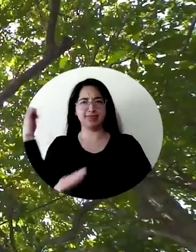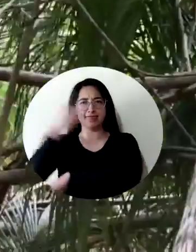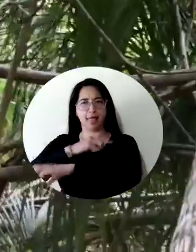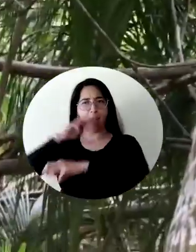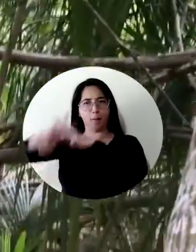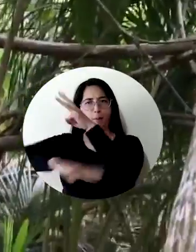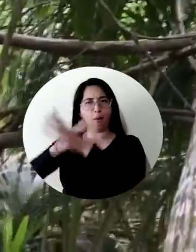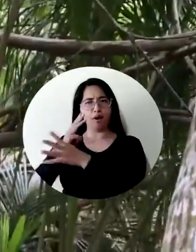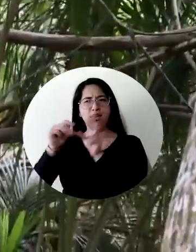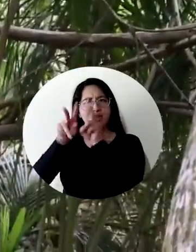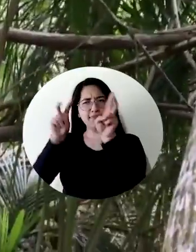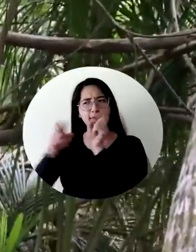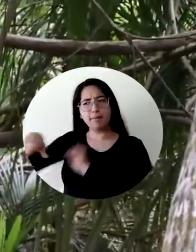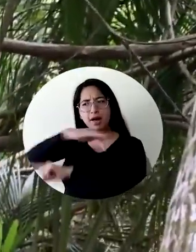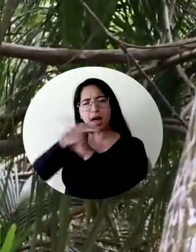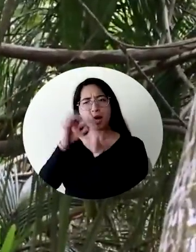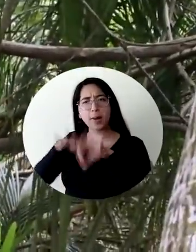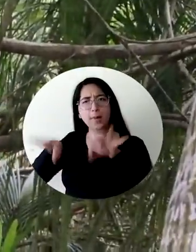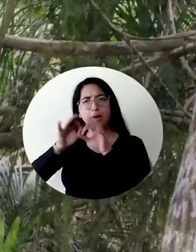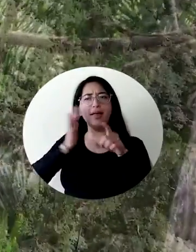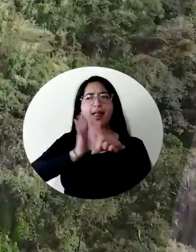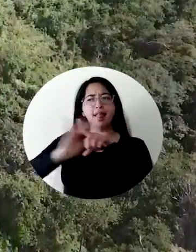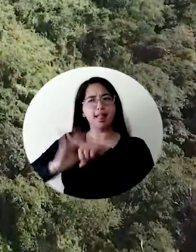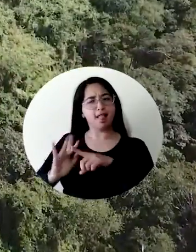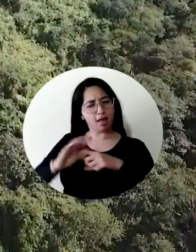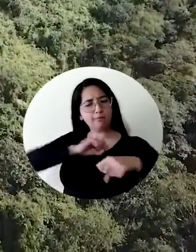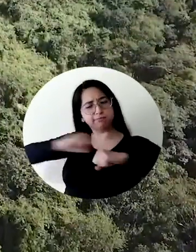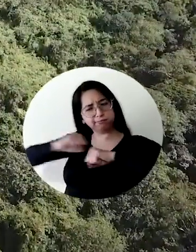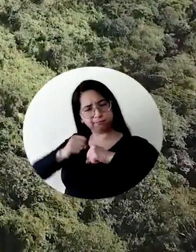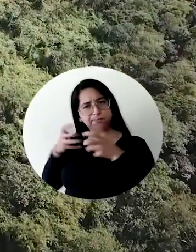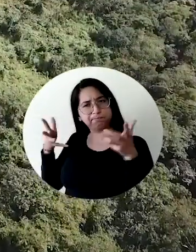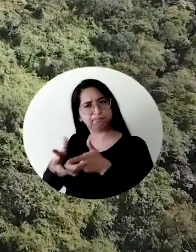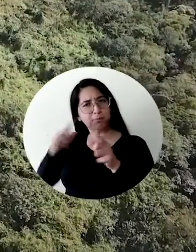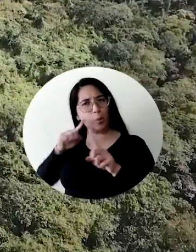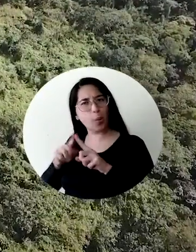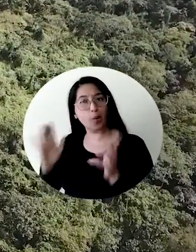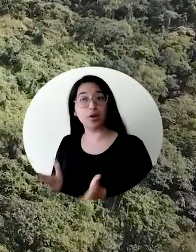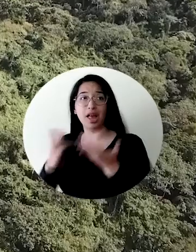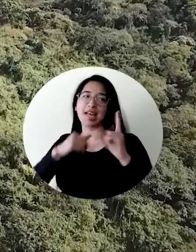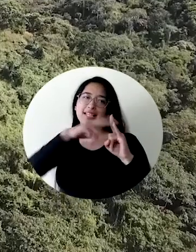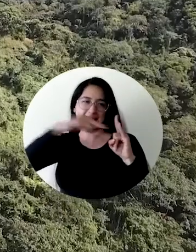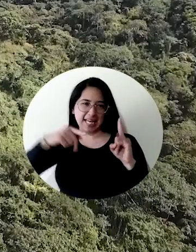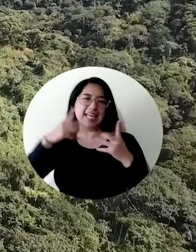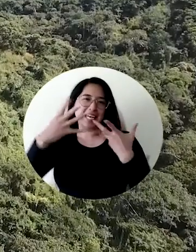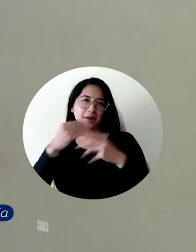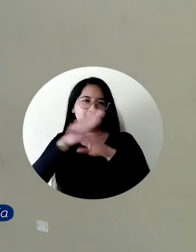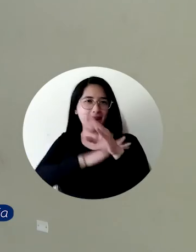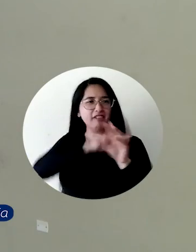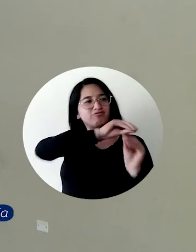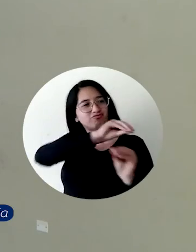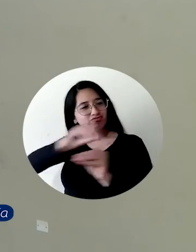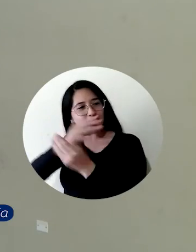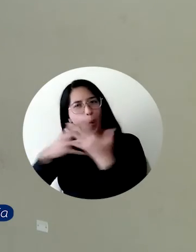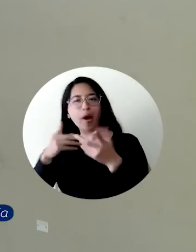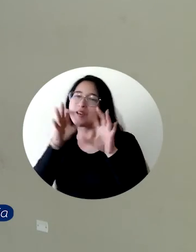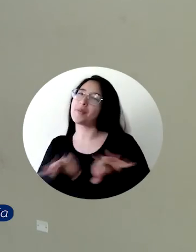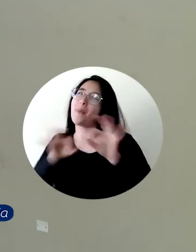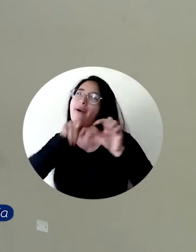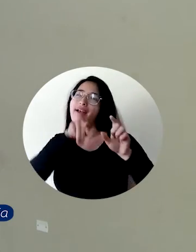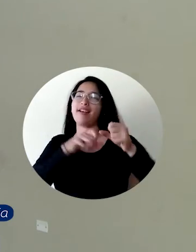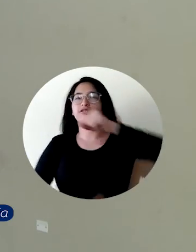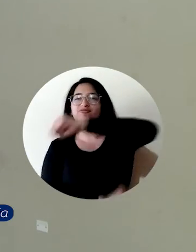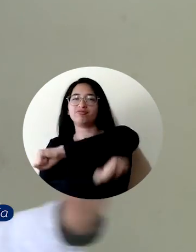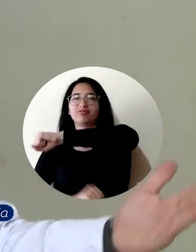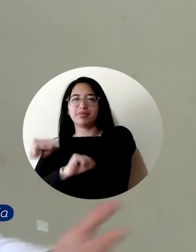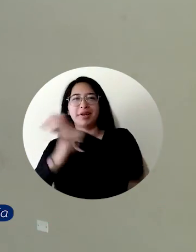El Día Mundial del Medio Ambiente necesitaba que hagamos acciones puntuales y nosotros desde Unimagdalena queremos fortalecer esas acciones que hemos venido